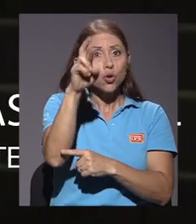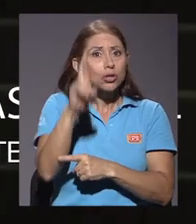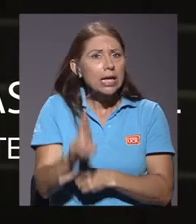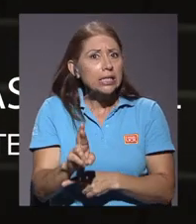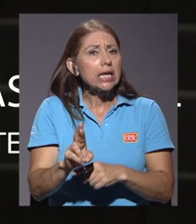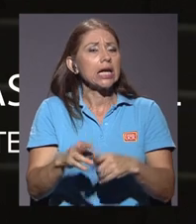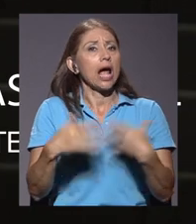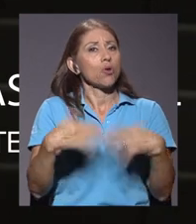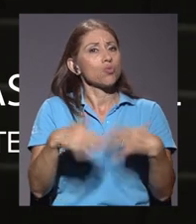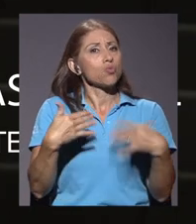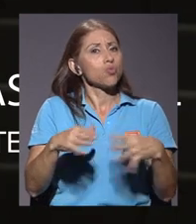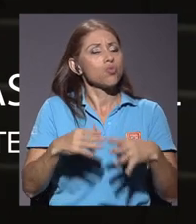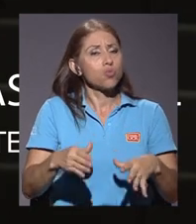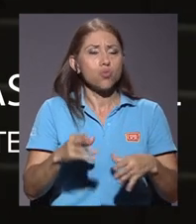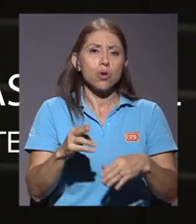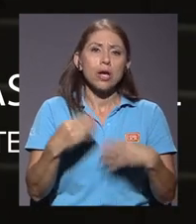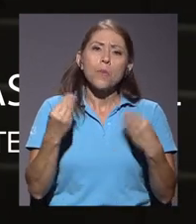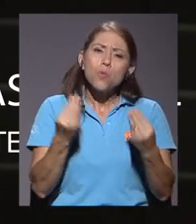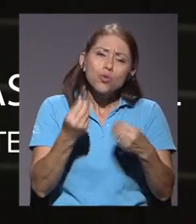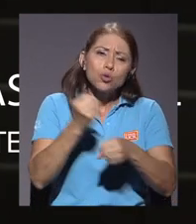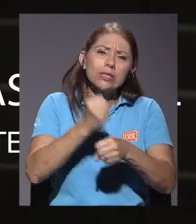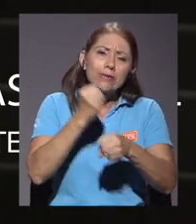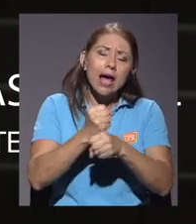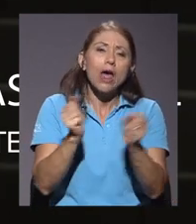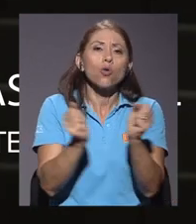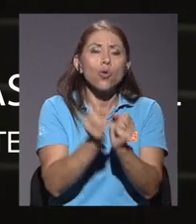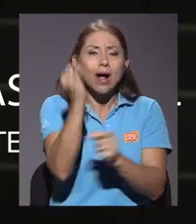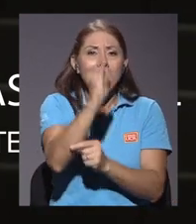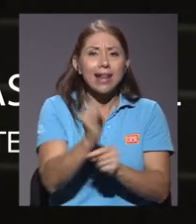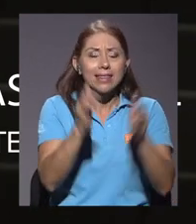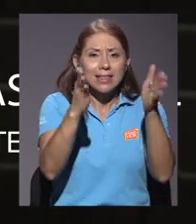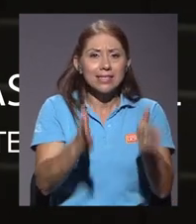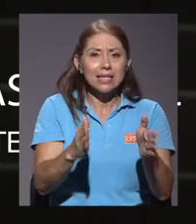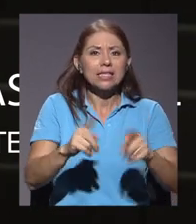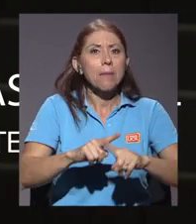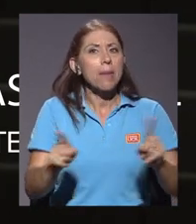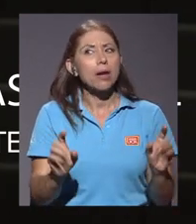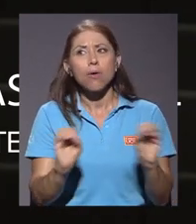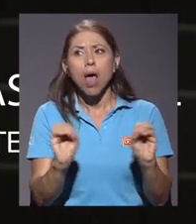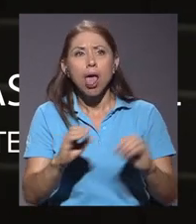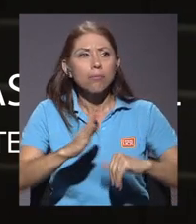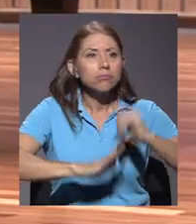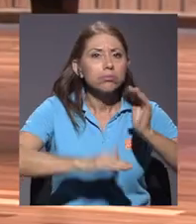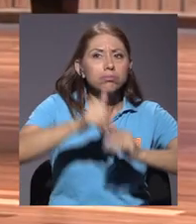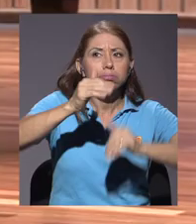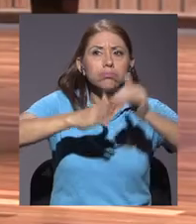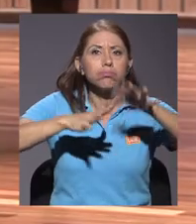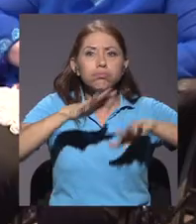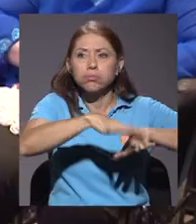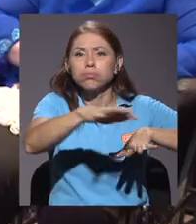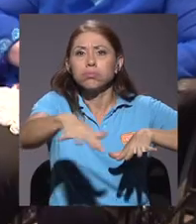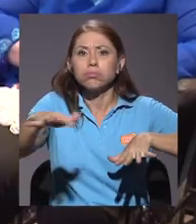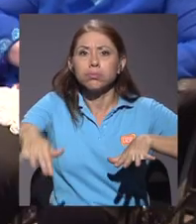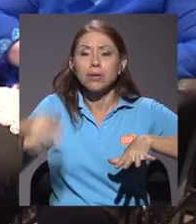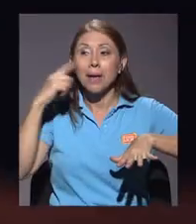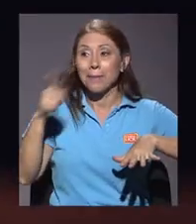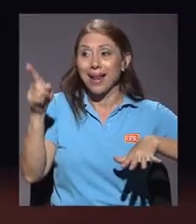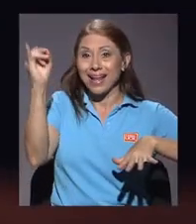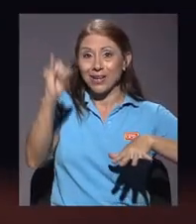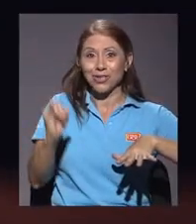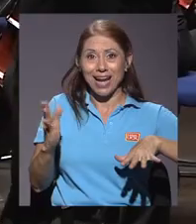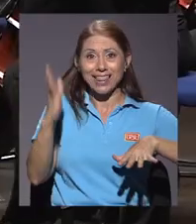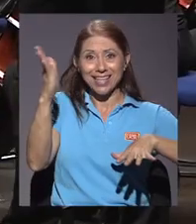formación de artistas de todo tipo. Sin embargo, no ha crecido en lo que se refiere a la infraestructura para que esos